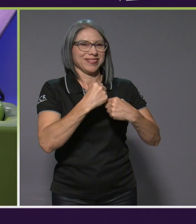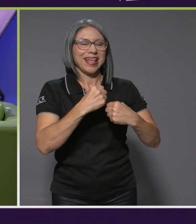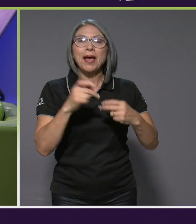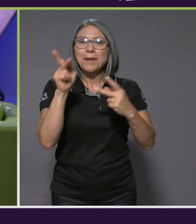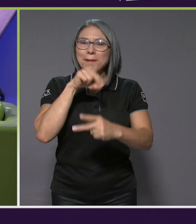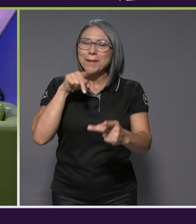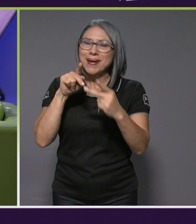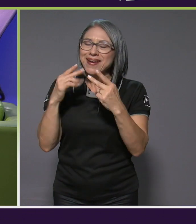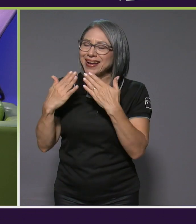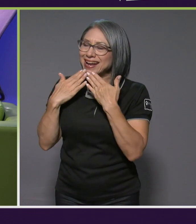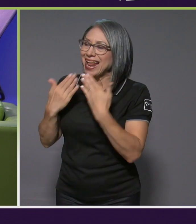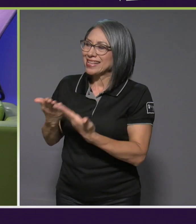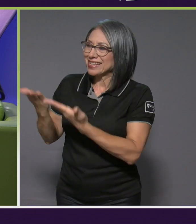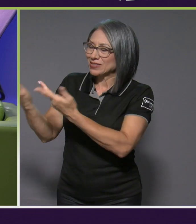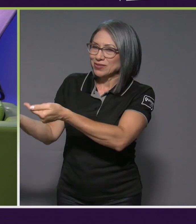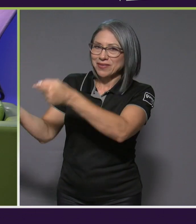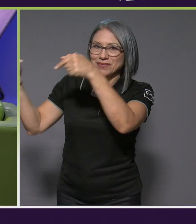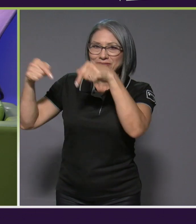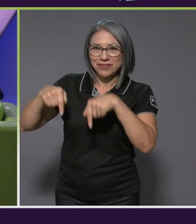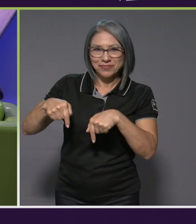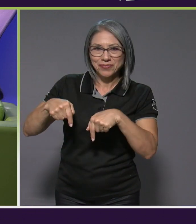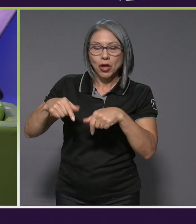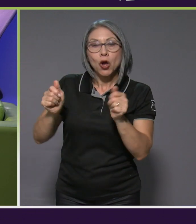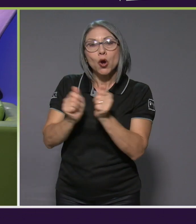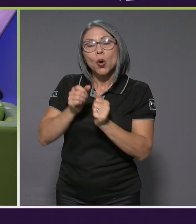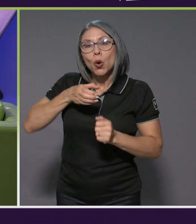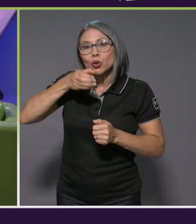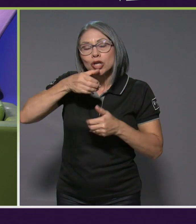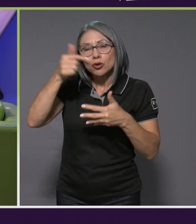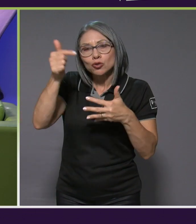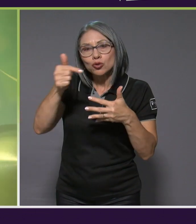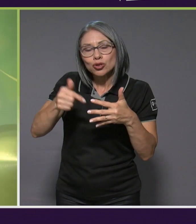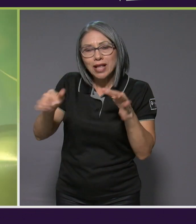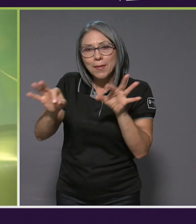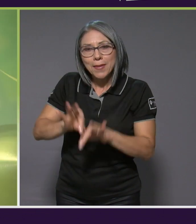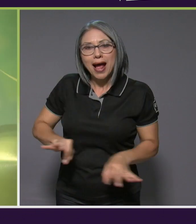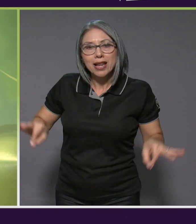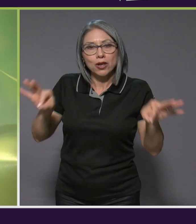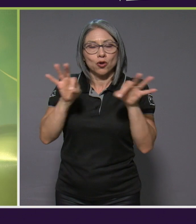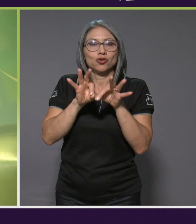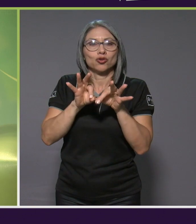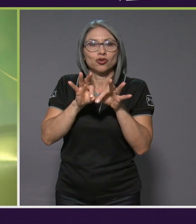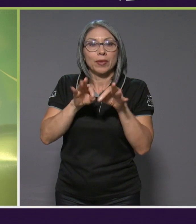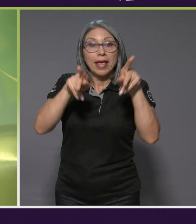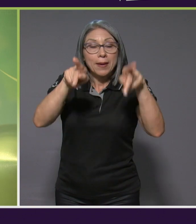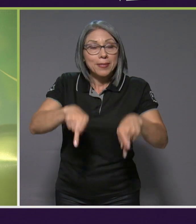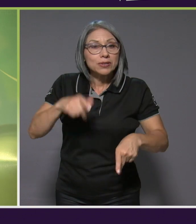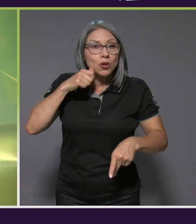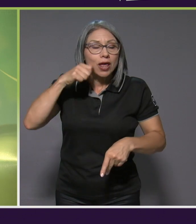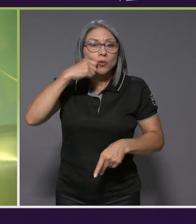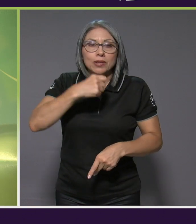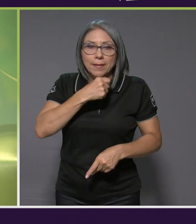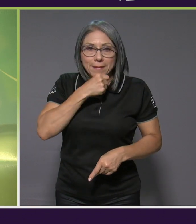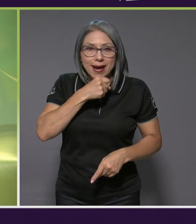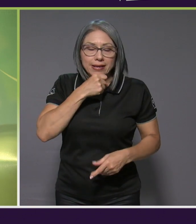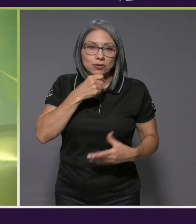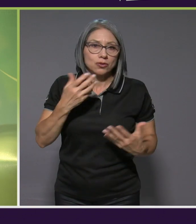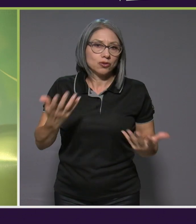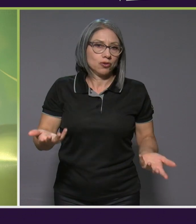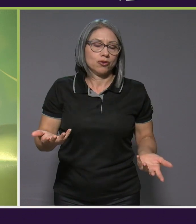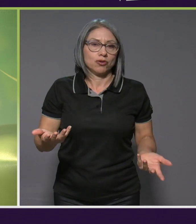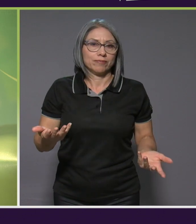mucho, Cindy, que nos haya acompañado y dando estos consejos tan valiosos. Y persona adulta mayor, como decía Cindy, bueno,